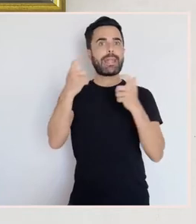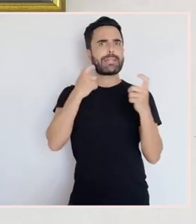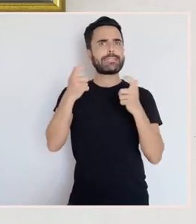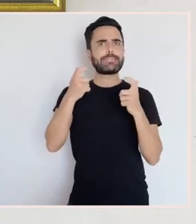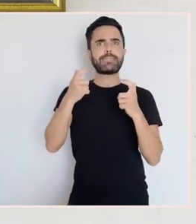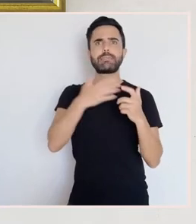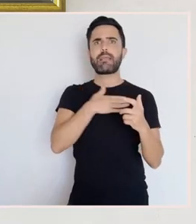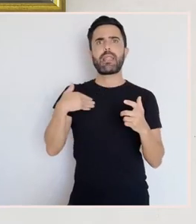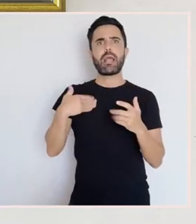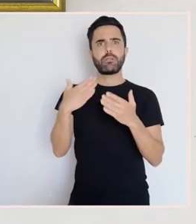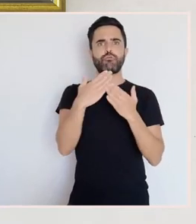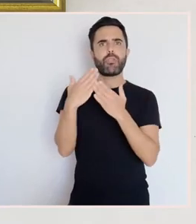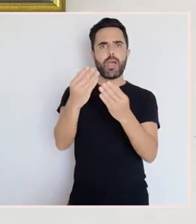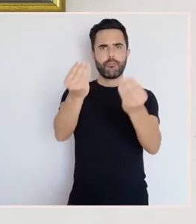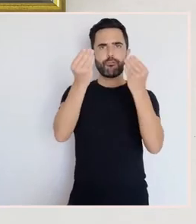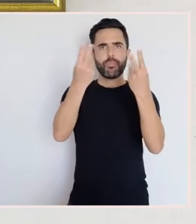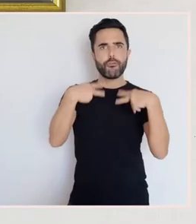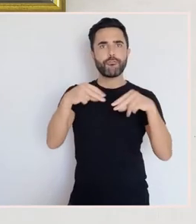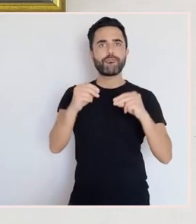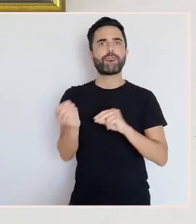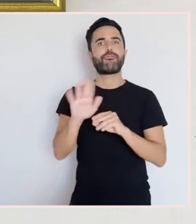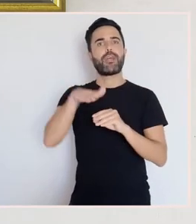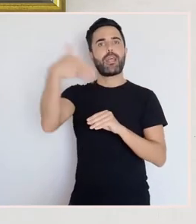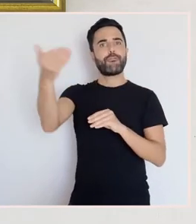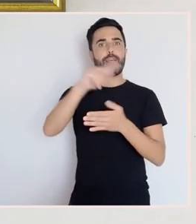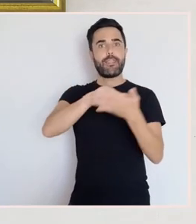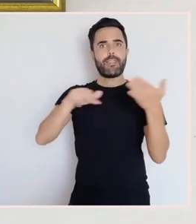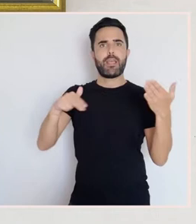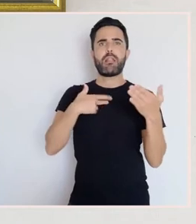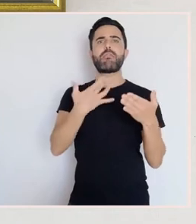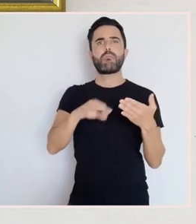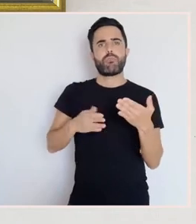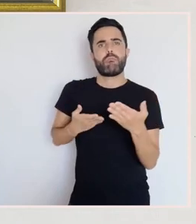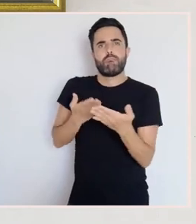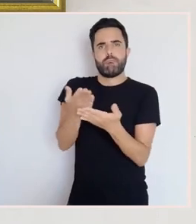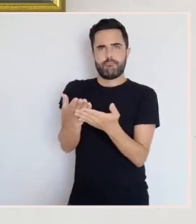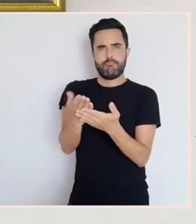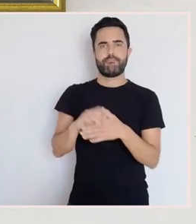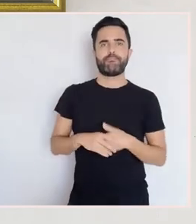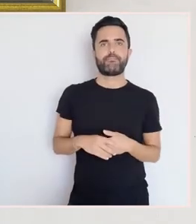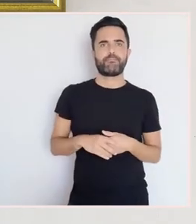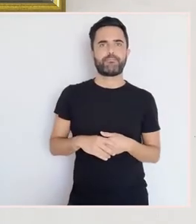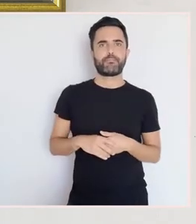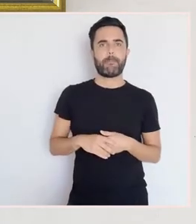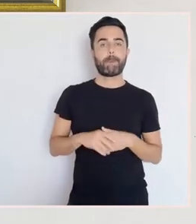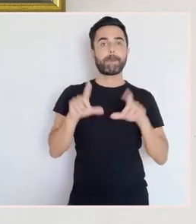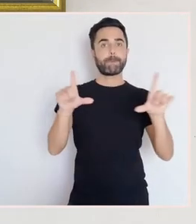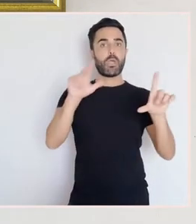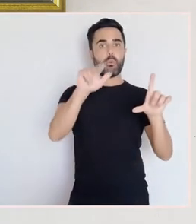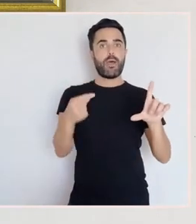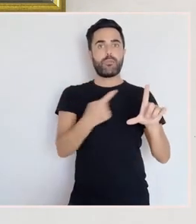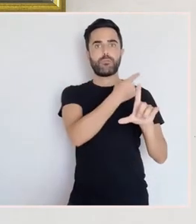estudar ou que querían culminar a súa formación fora das nosas fronteiras. Bueno, nesta obra de Manuel Colmeiro